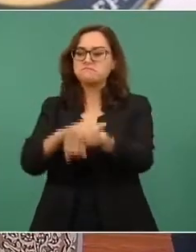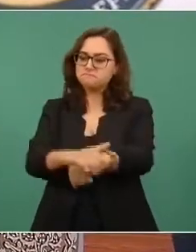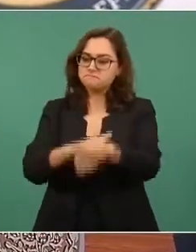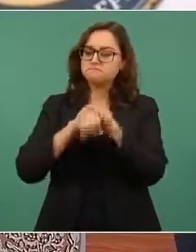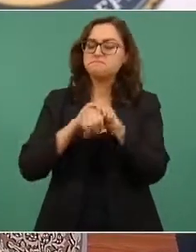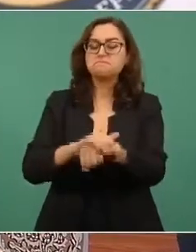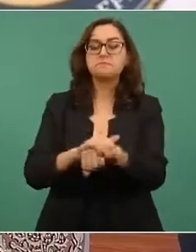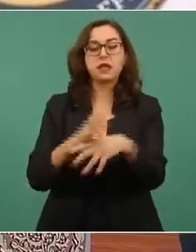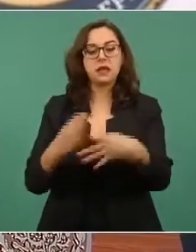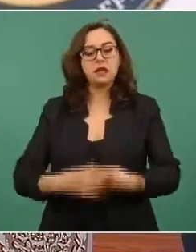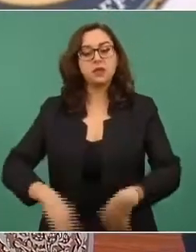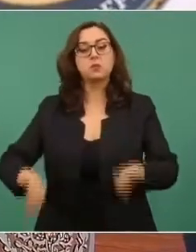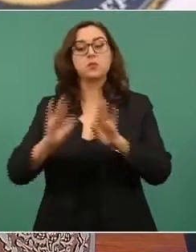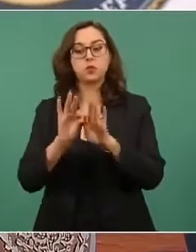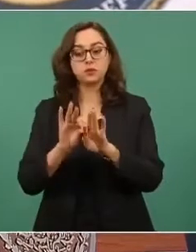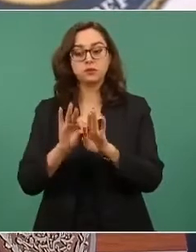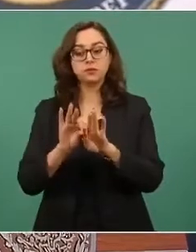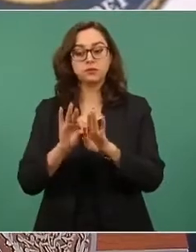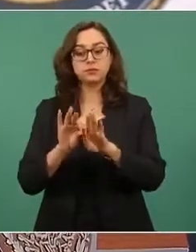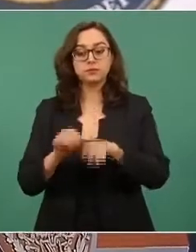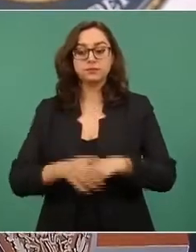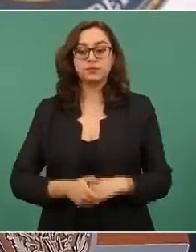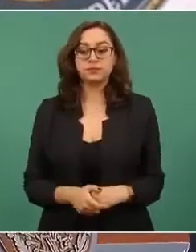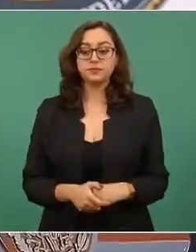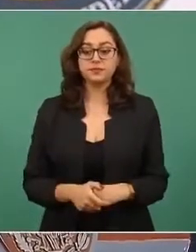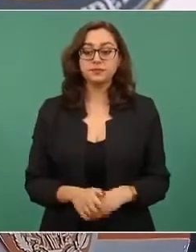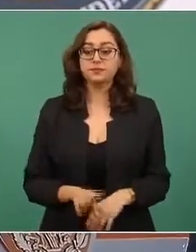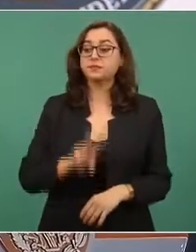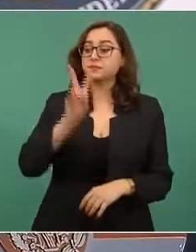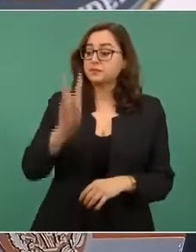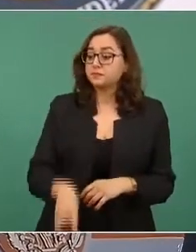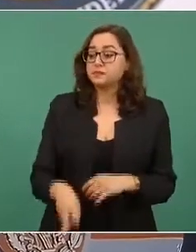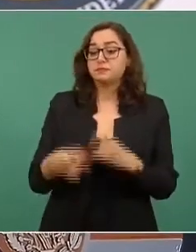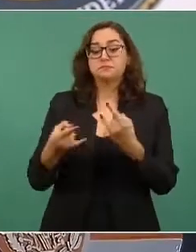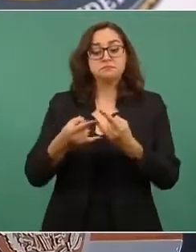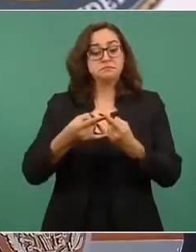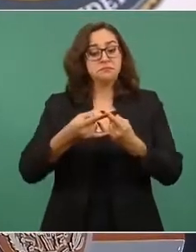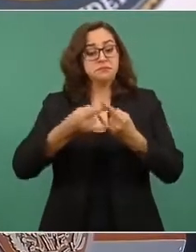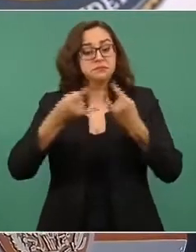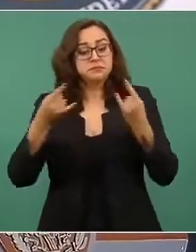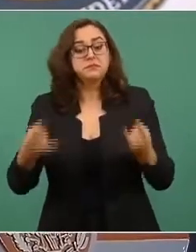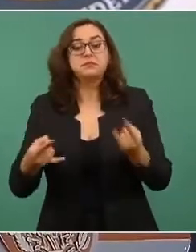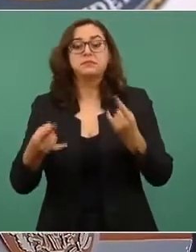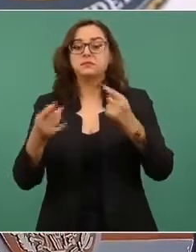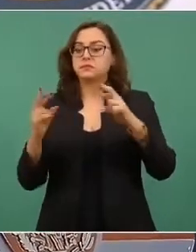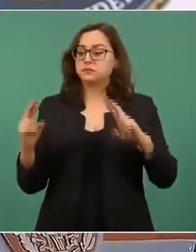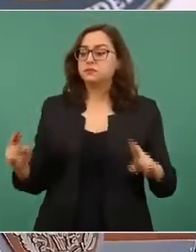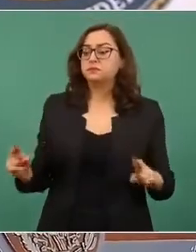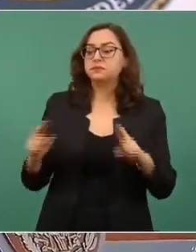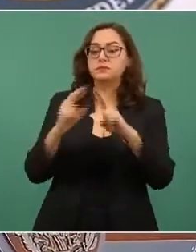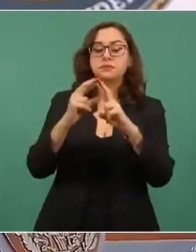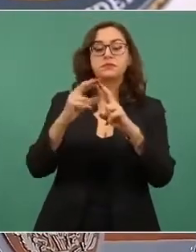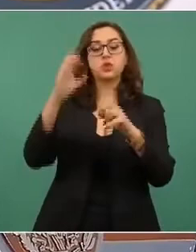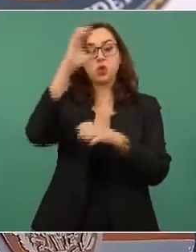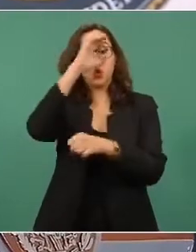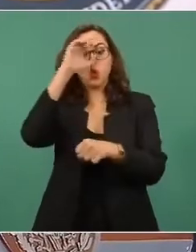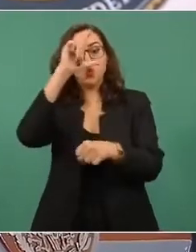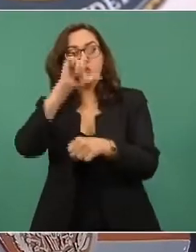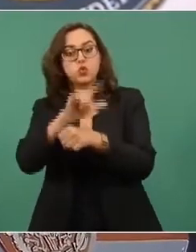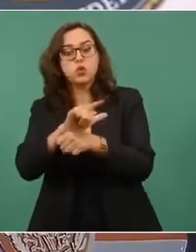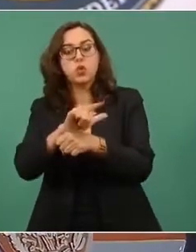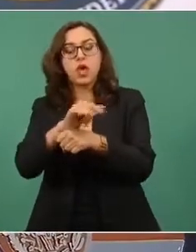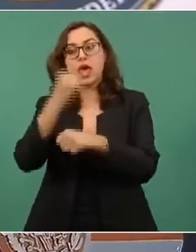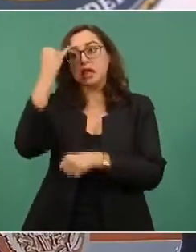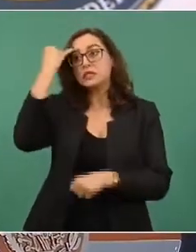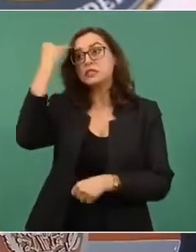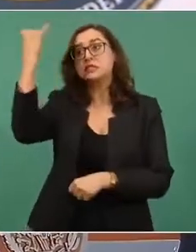tenemos por historia religiones, culturas e ideologías